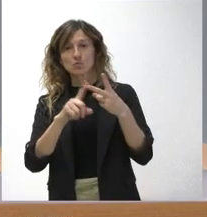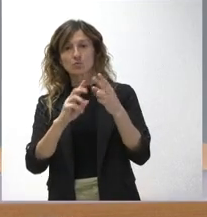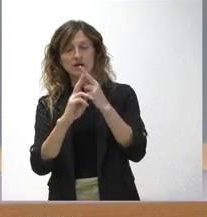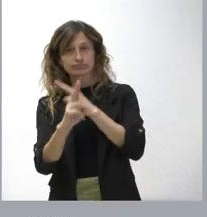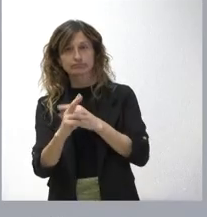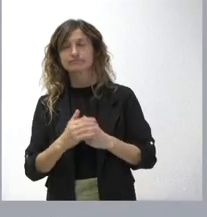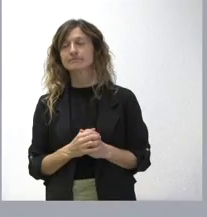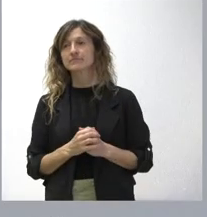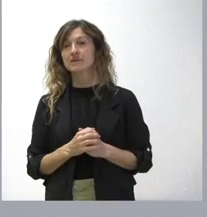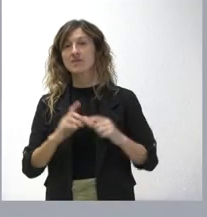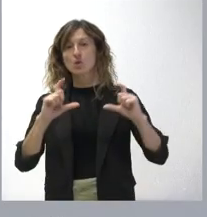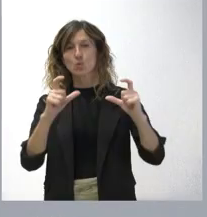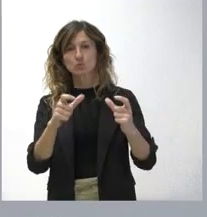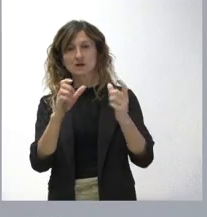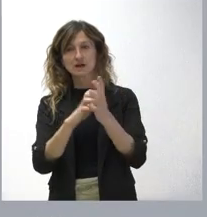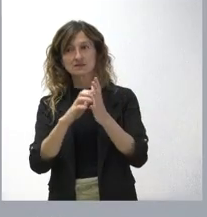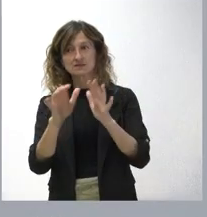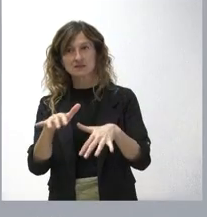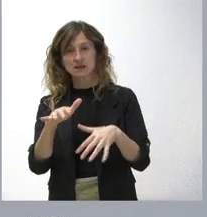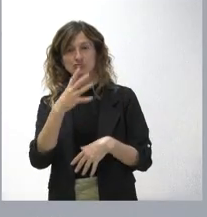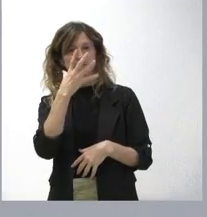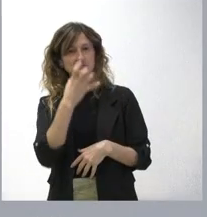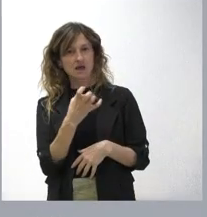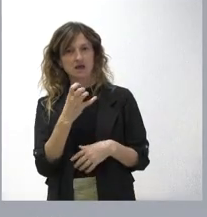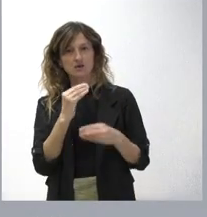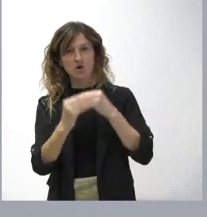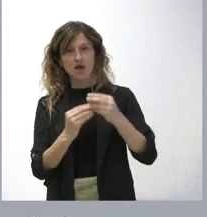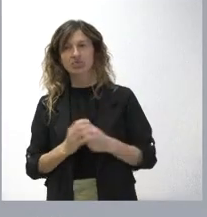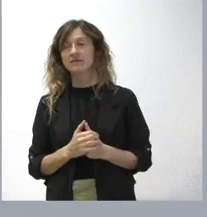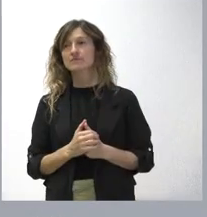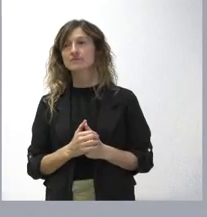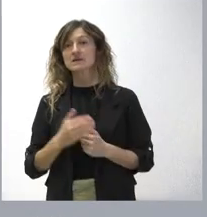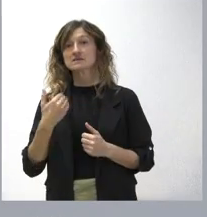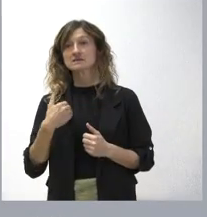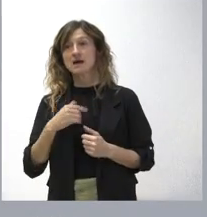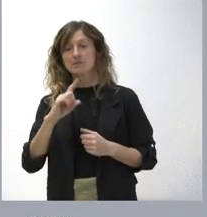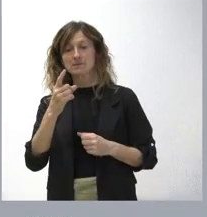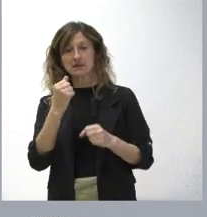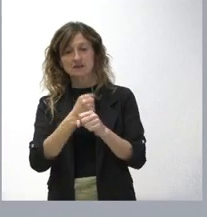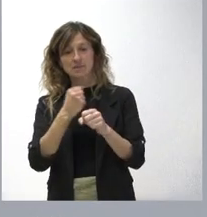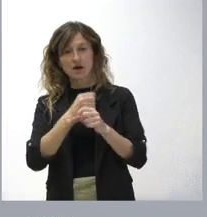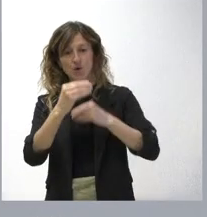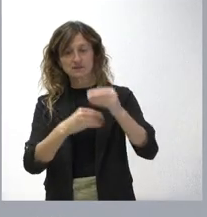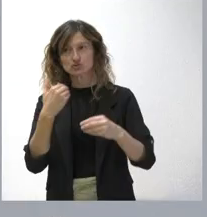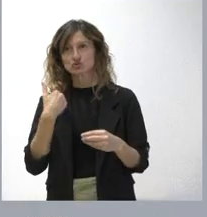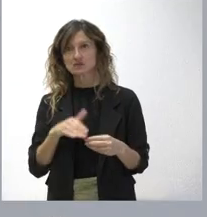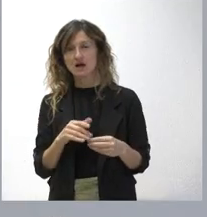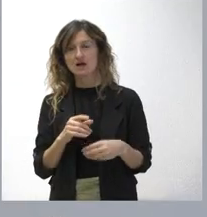la Junta de Cáceres está actuando con seriedad. Hemos hecho una parte ya del trabajo que nos correspondía, que es con transparencia